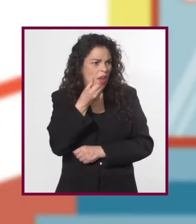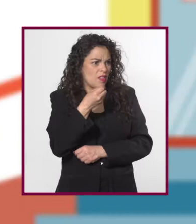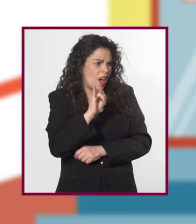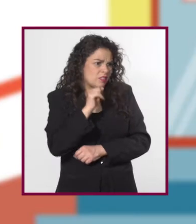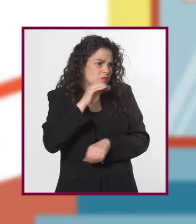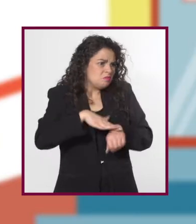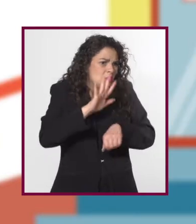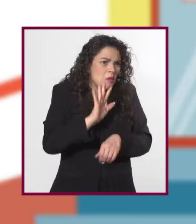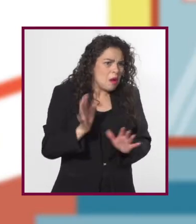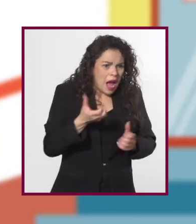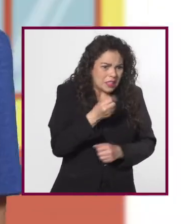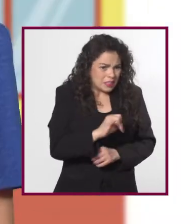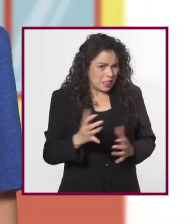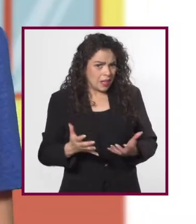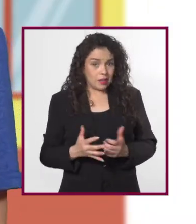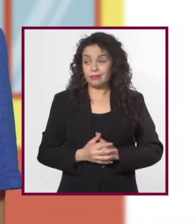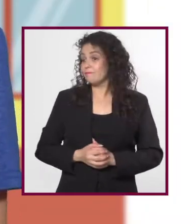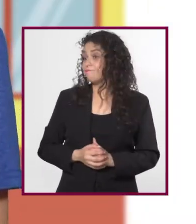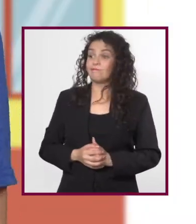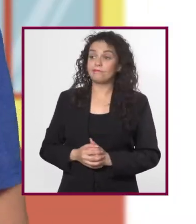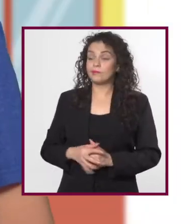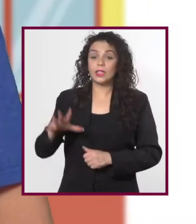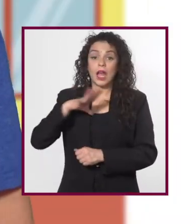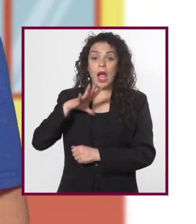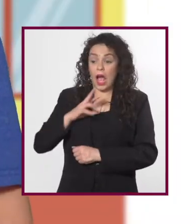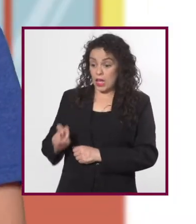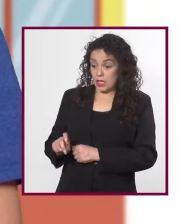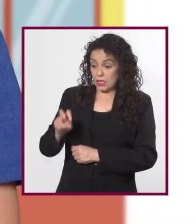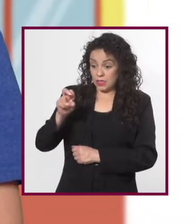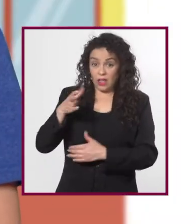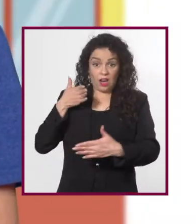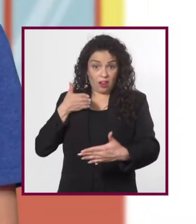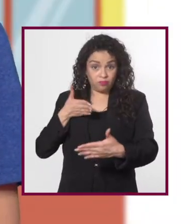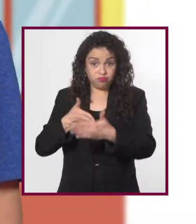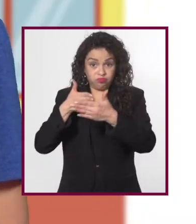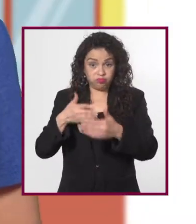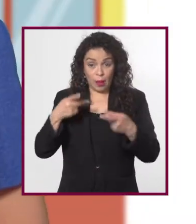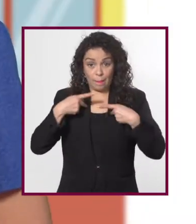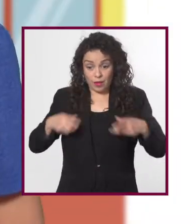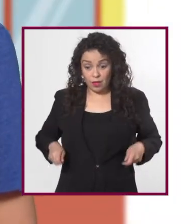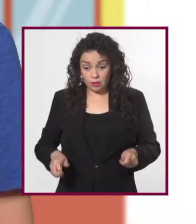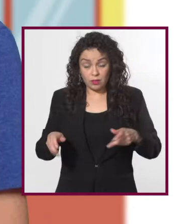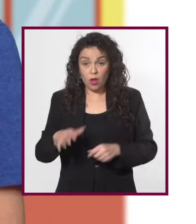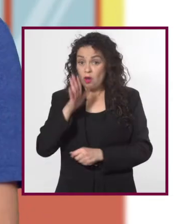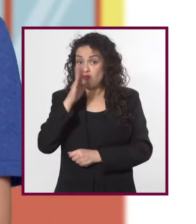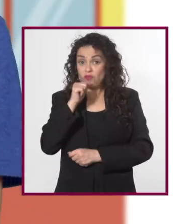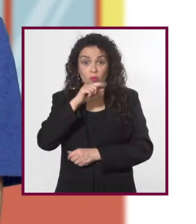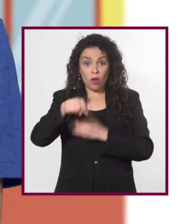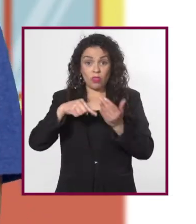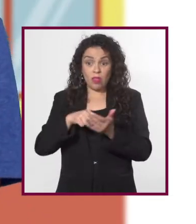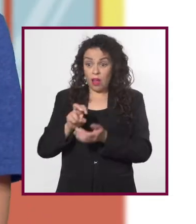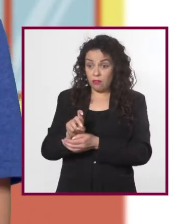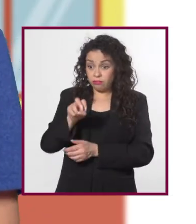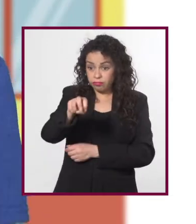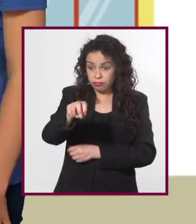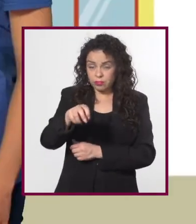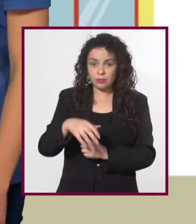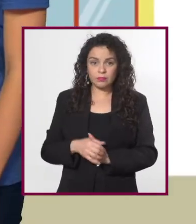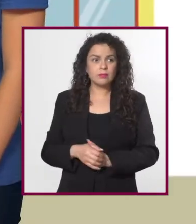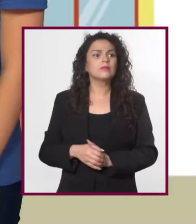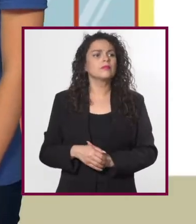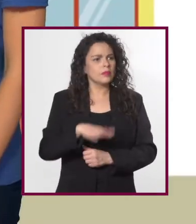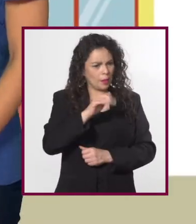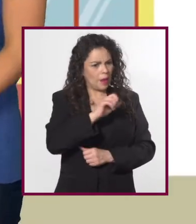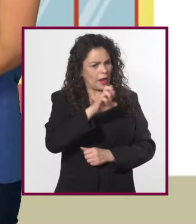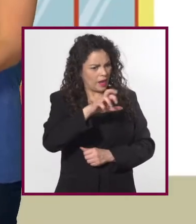así nada más? No. Así como hay una escalera que le impide a una persona en silla de ruedas subir a un lugar. ¿Una